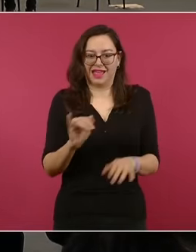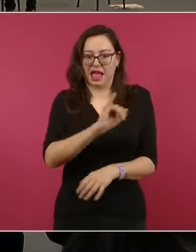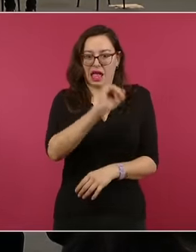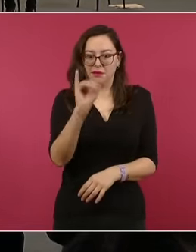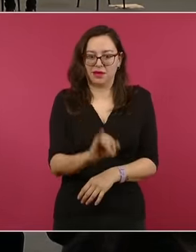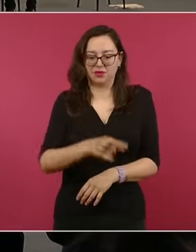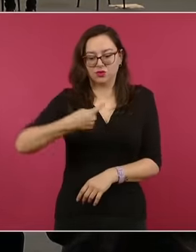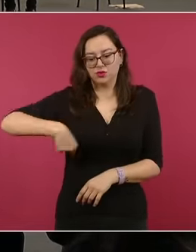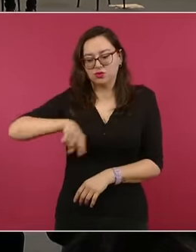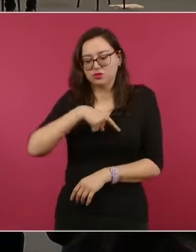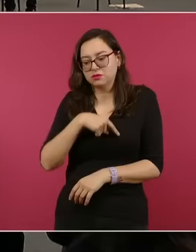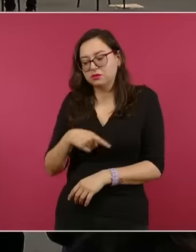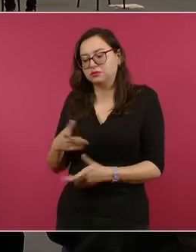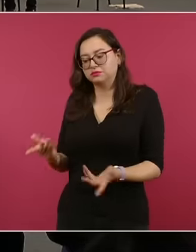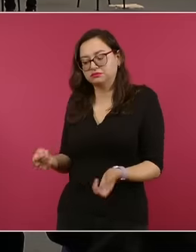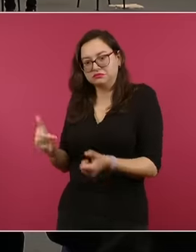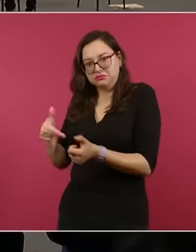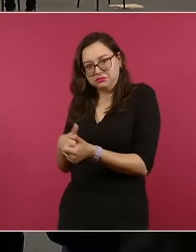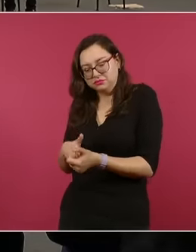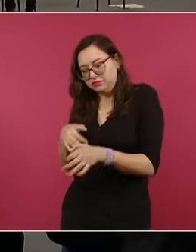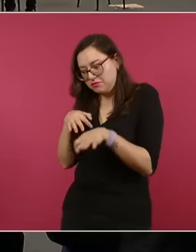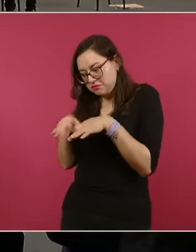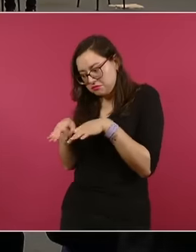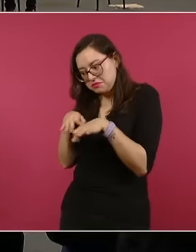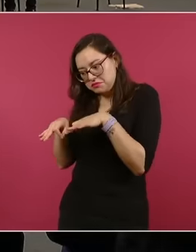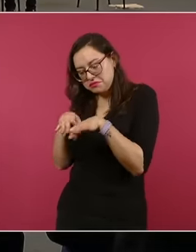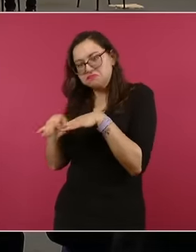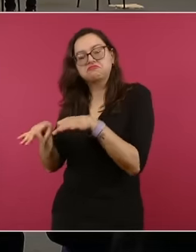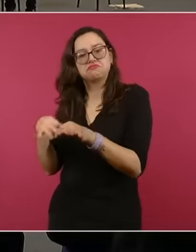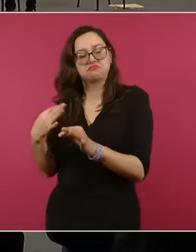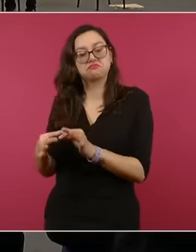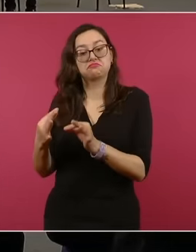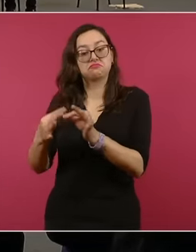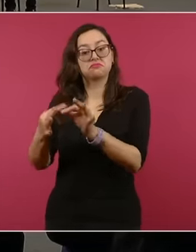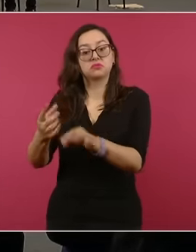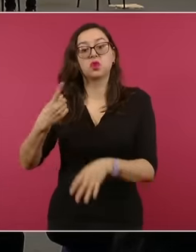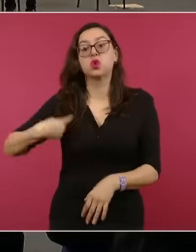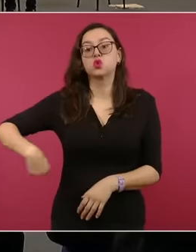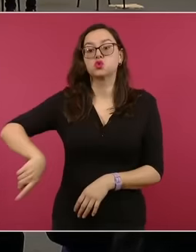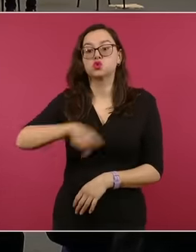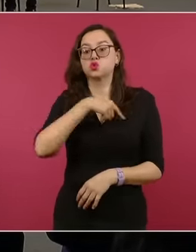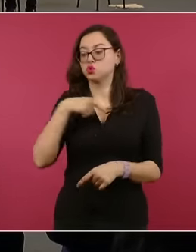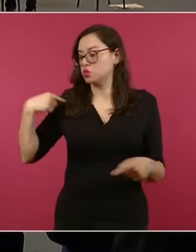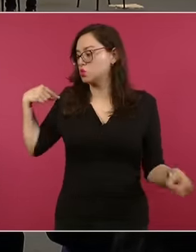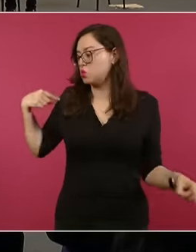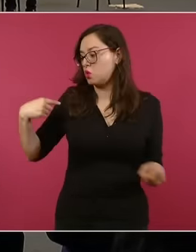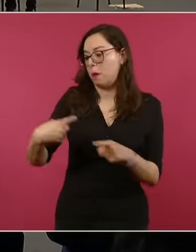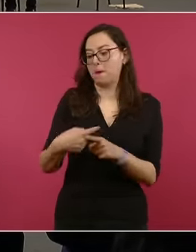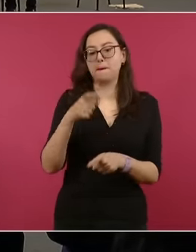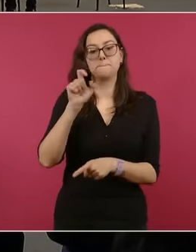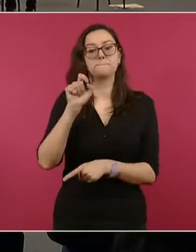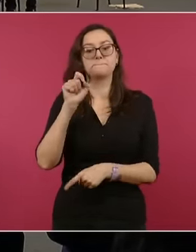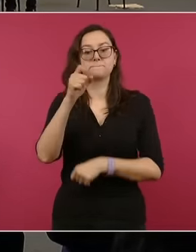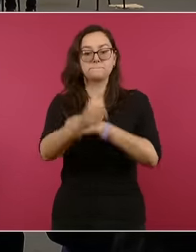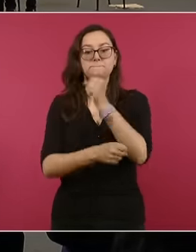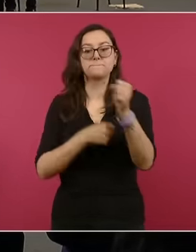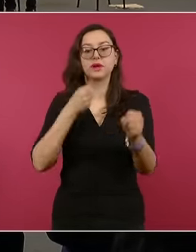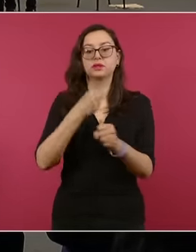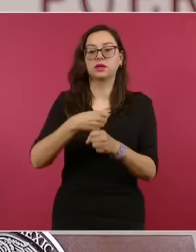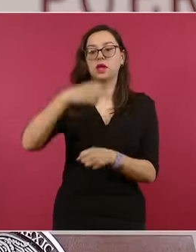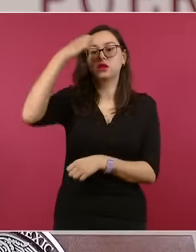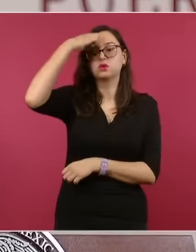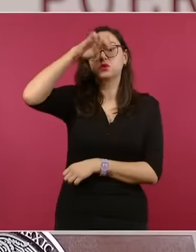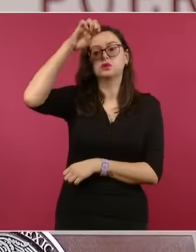20 años de trabajo diplomático de su servidor, como abogado, junto con el resto del equipo de la consultoría jurídica, mujeres y hombres,